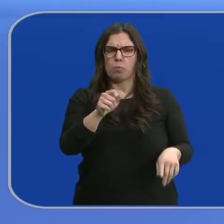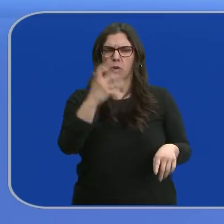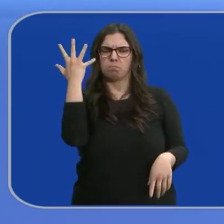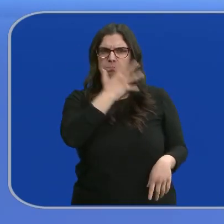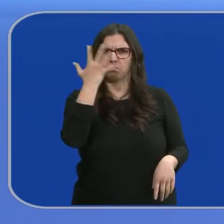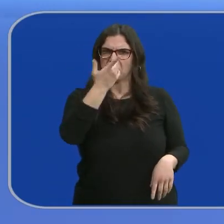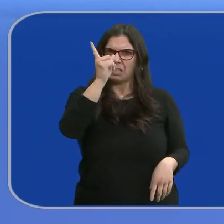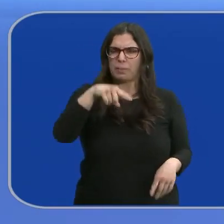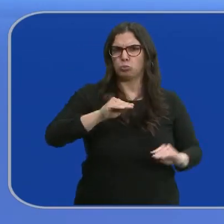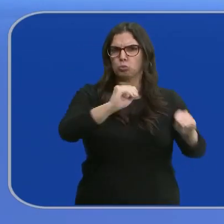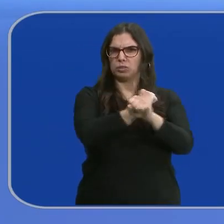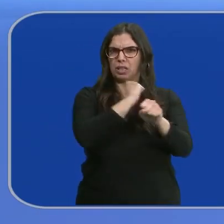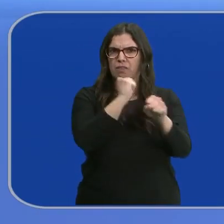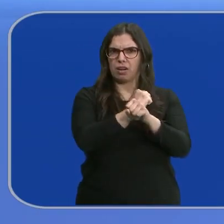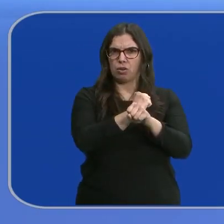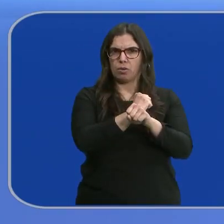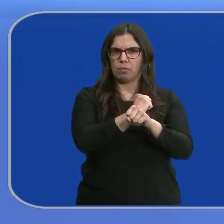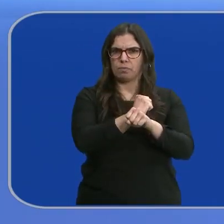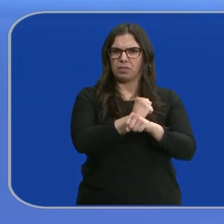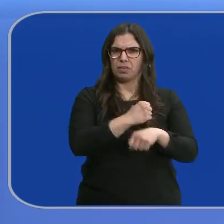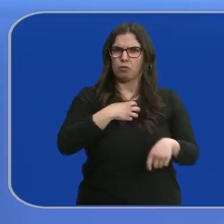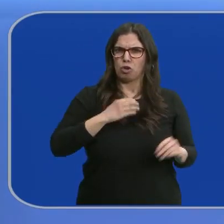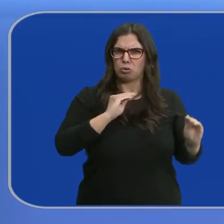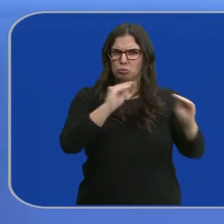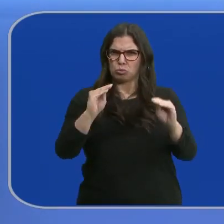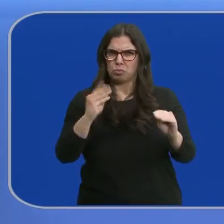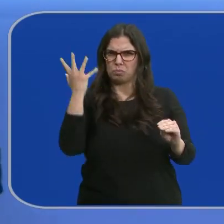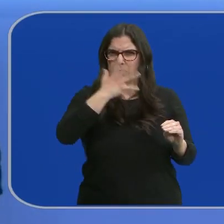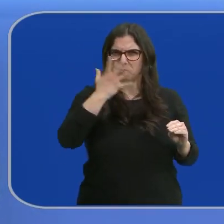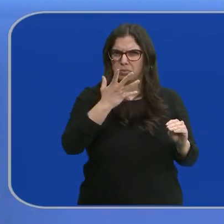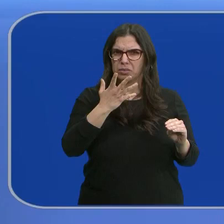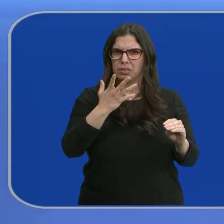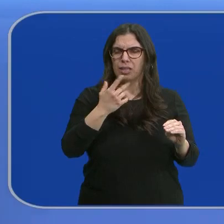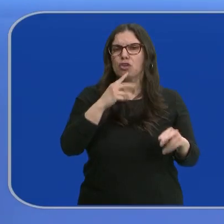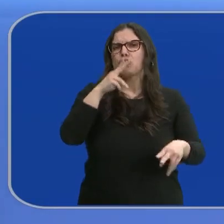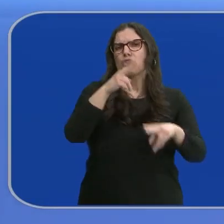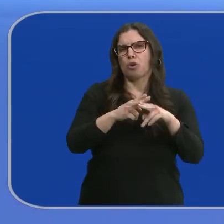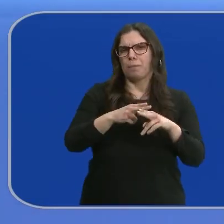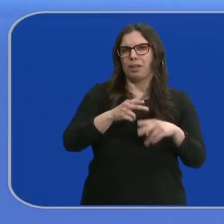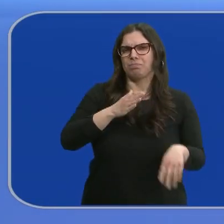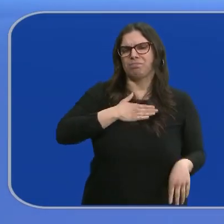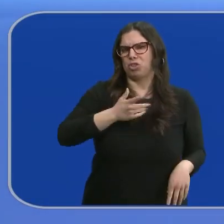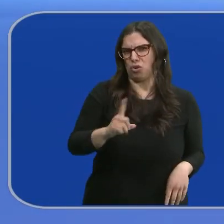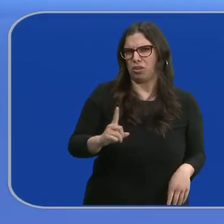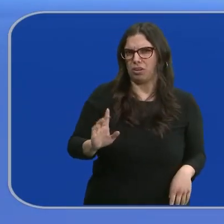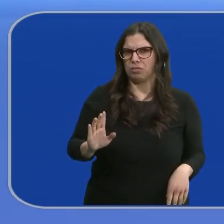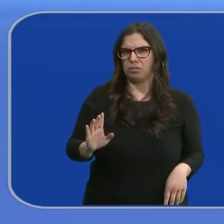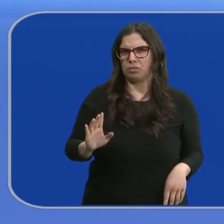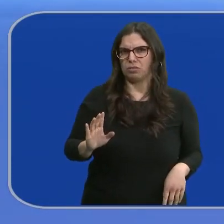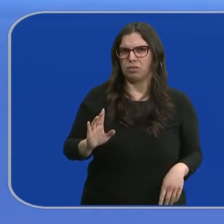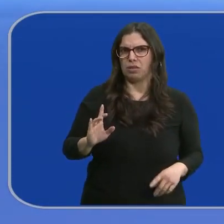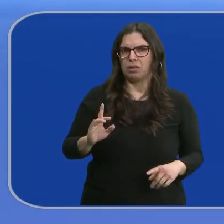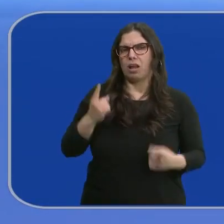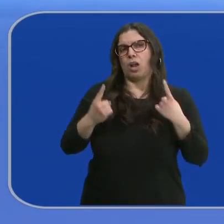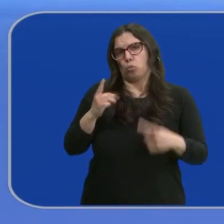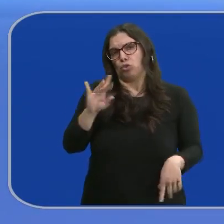en cuestión también a algunos de esos funcionarios a los que tampoco se les quiere quitar por su nombre. En algún